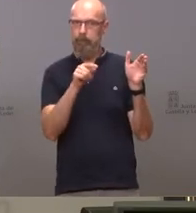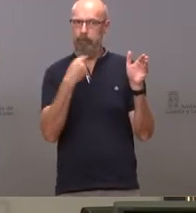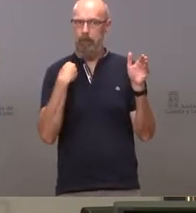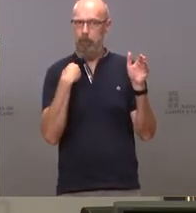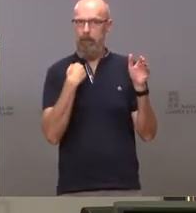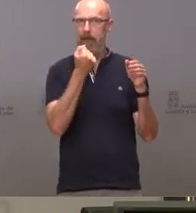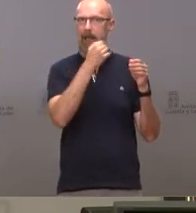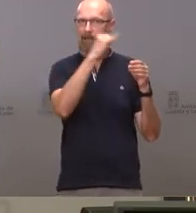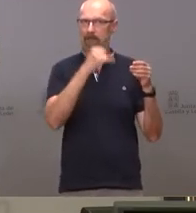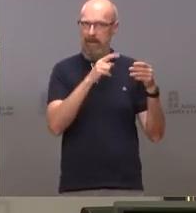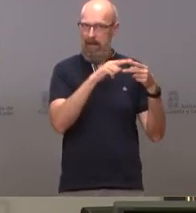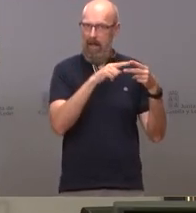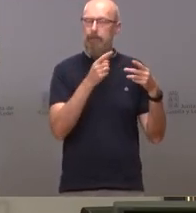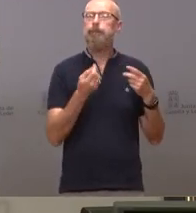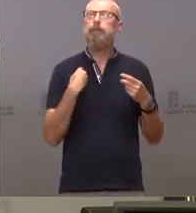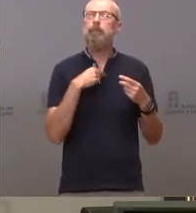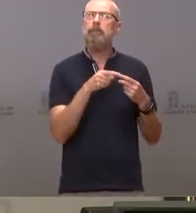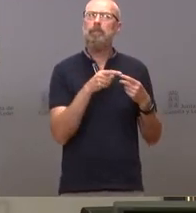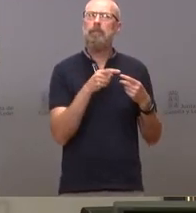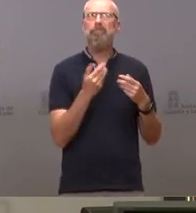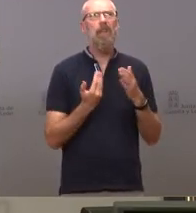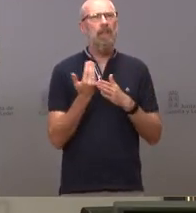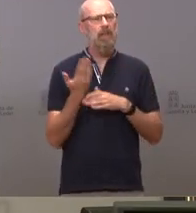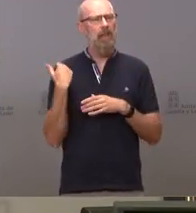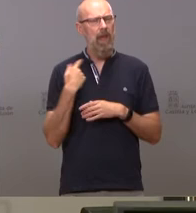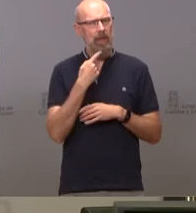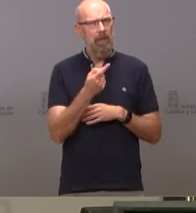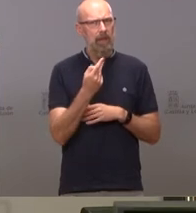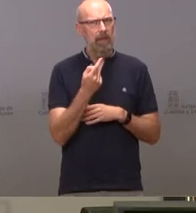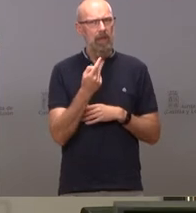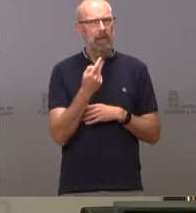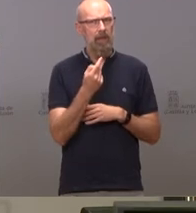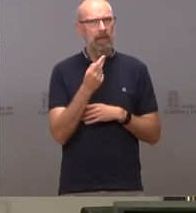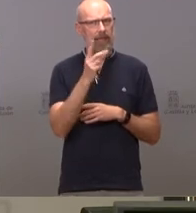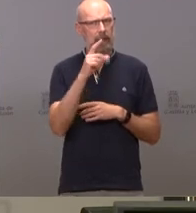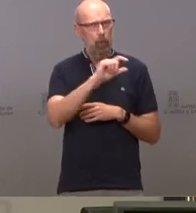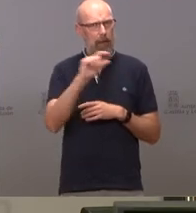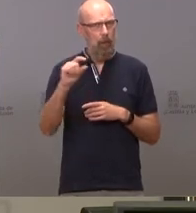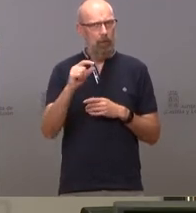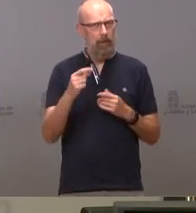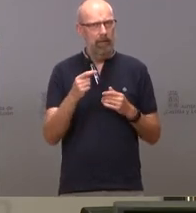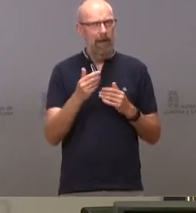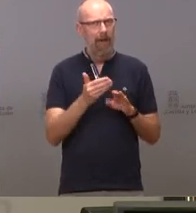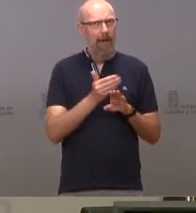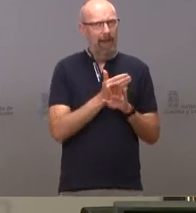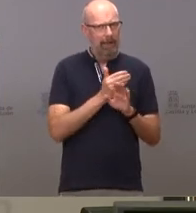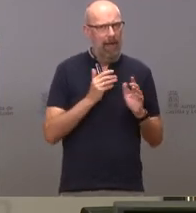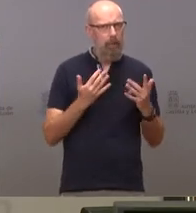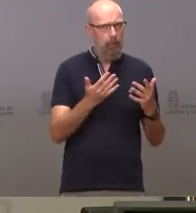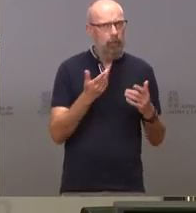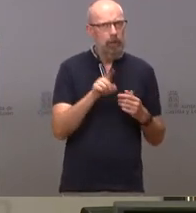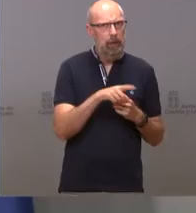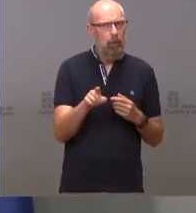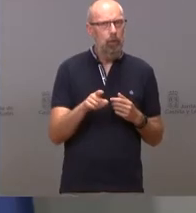hace unos días se avanzó que se iban a adelantar esas segundas dosis uno que nos puede contar al respecto